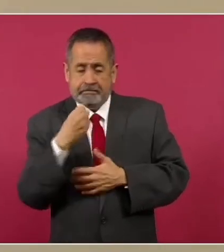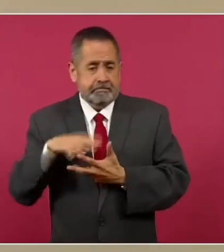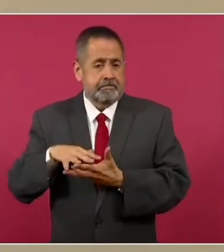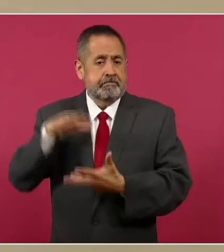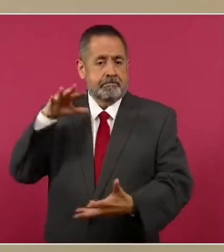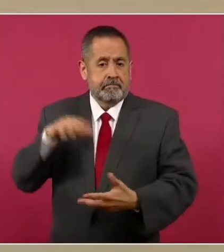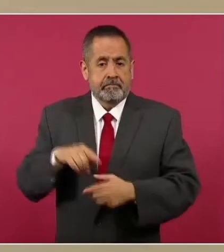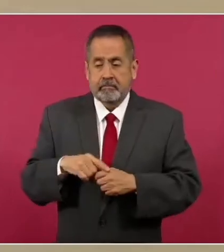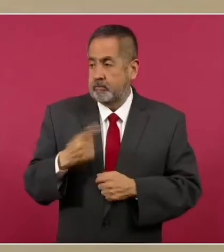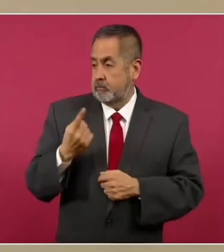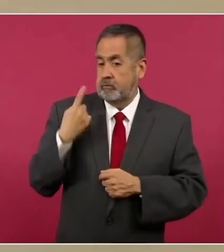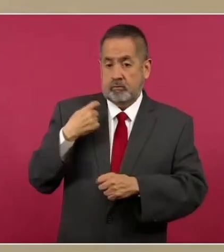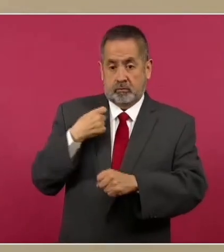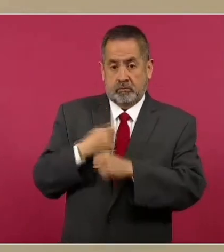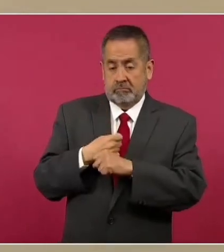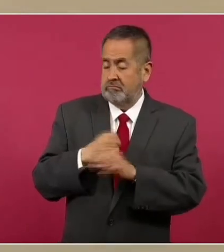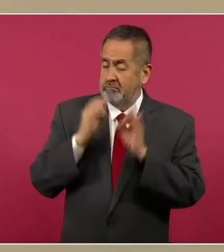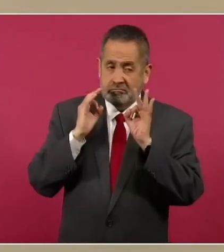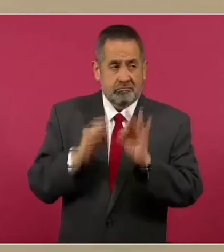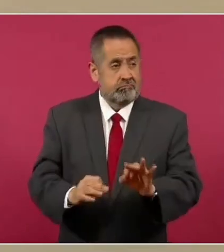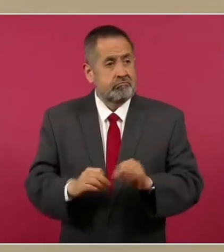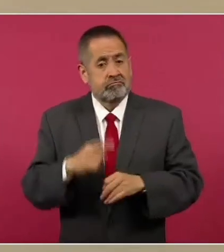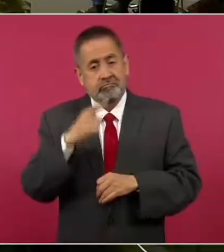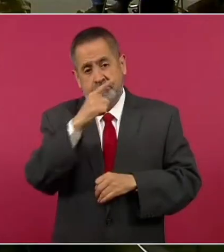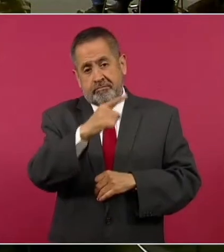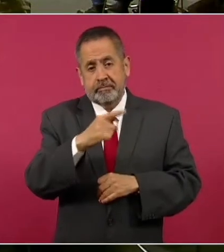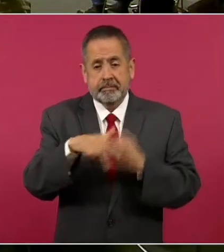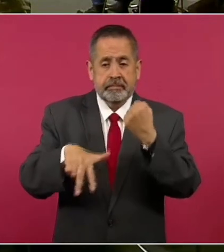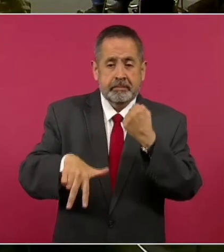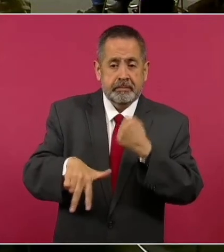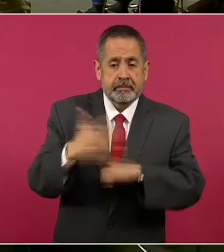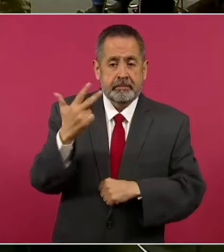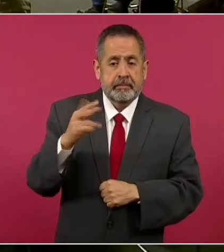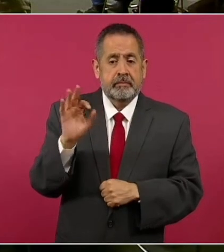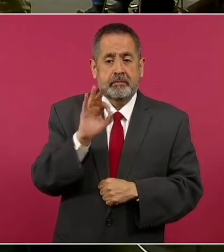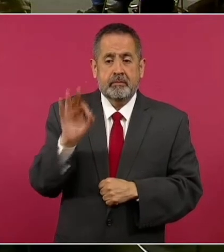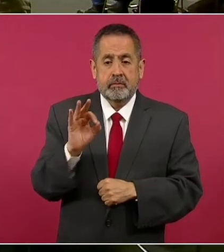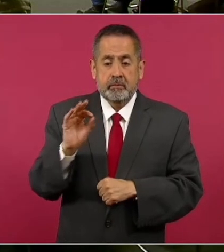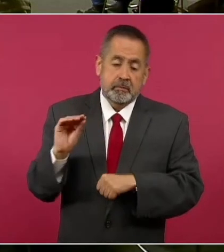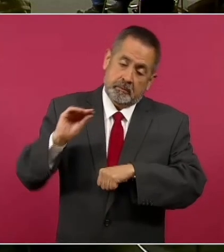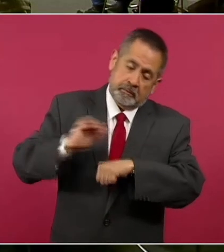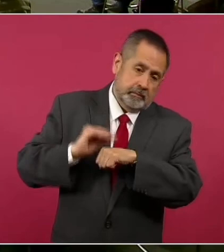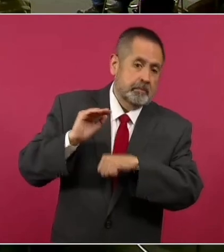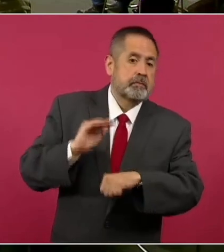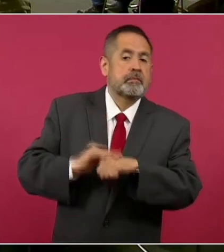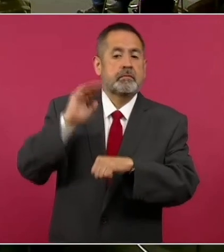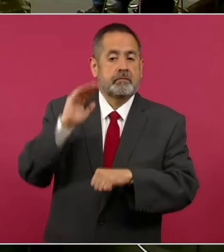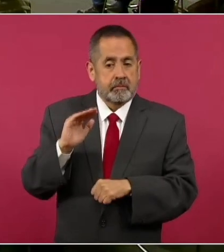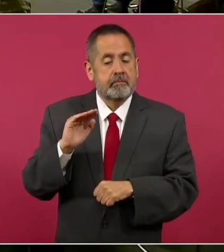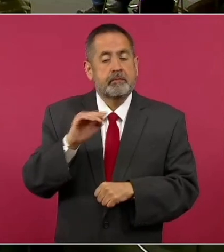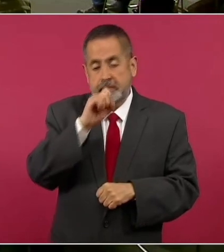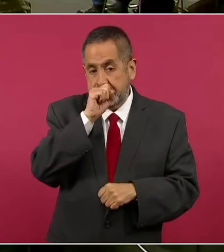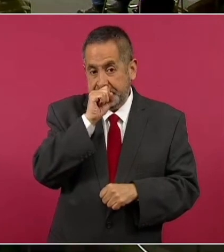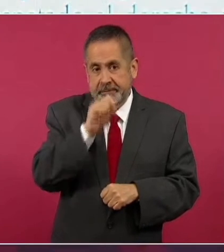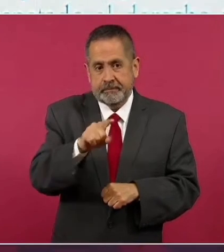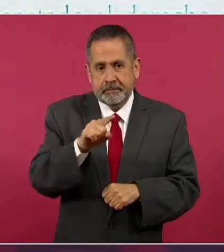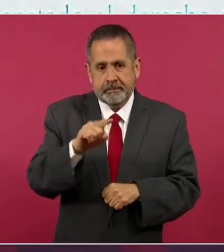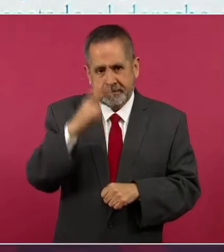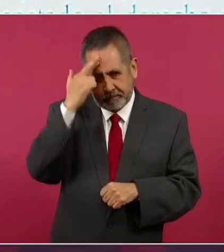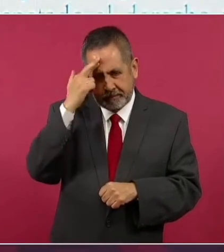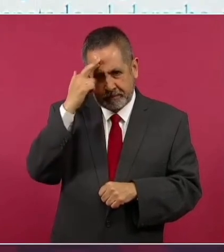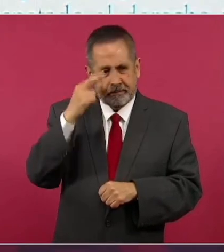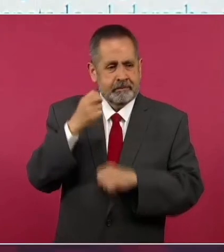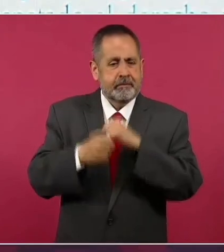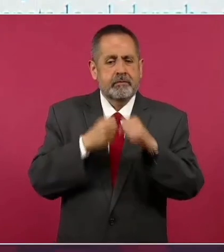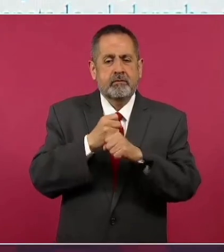remesas el año pasado, 13 por ciento más que las remesas del